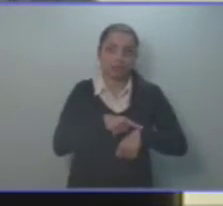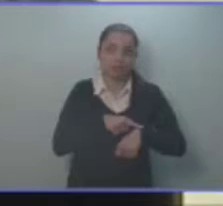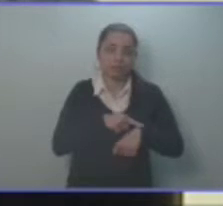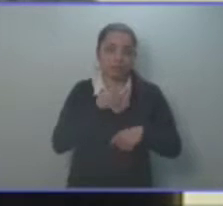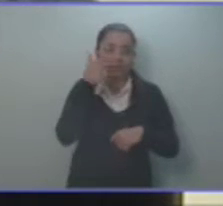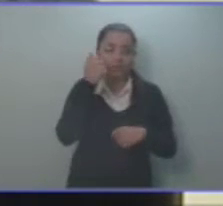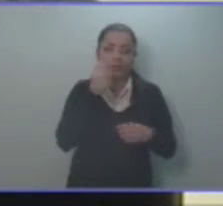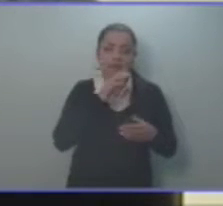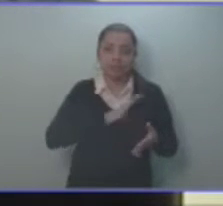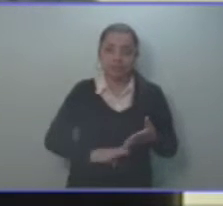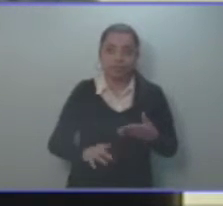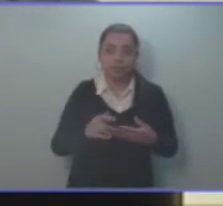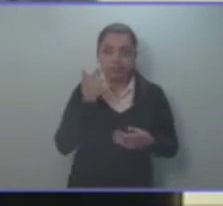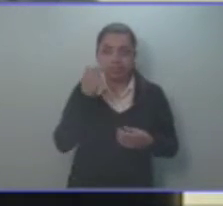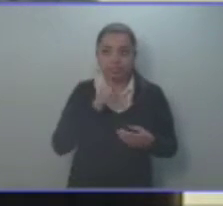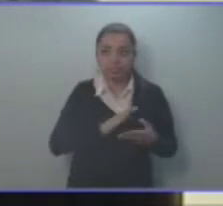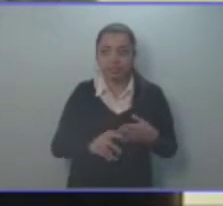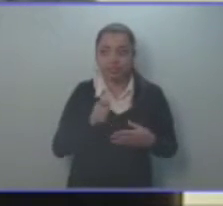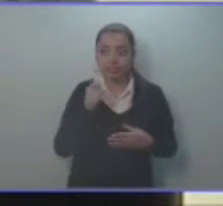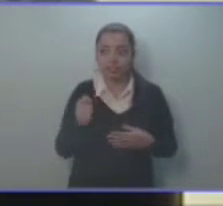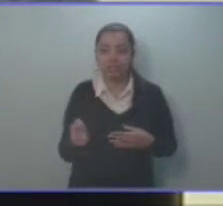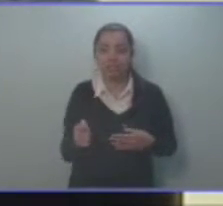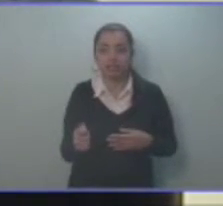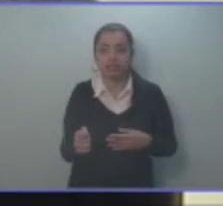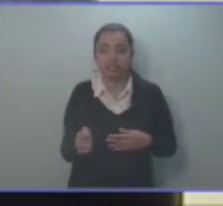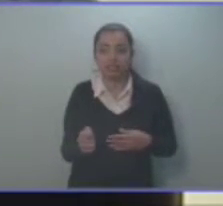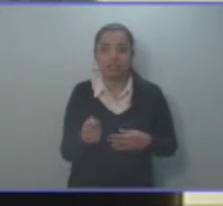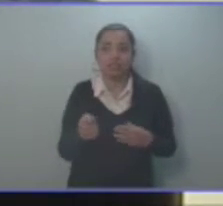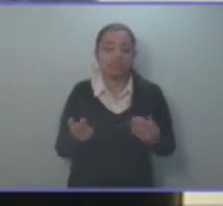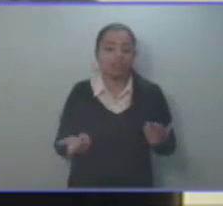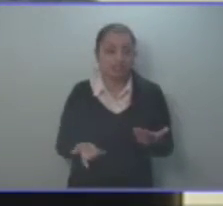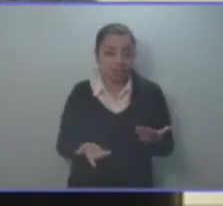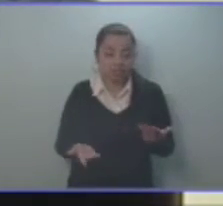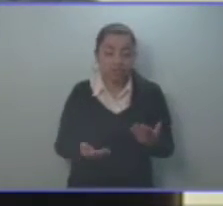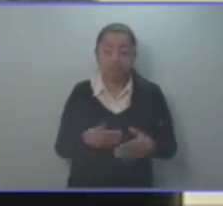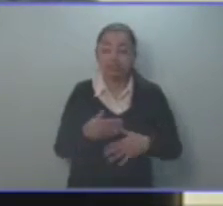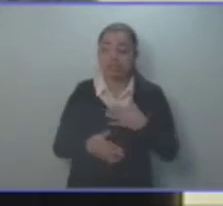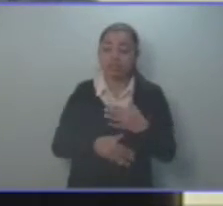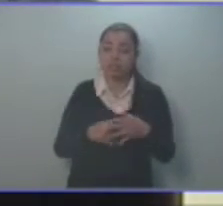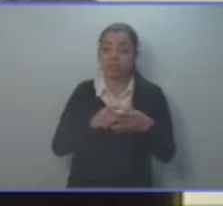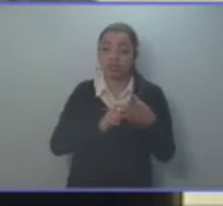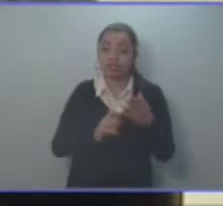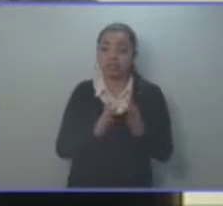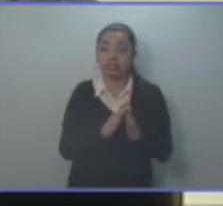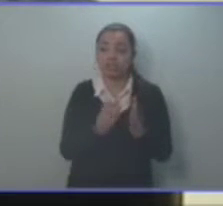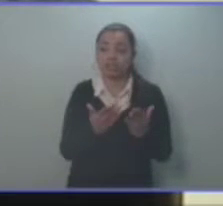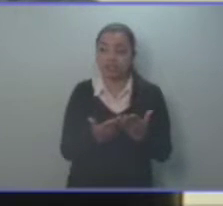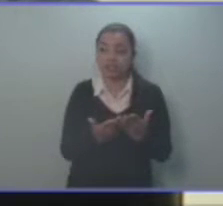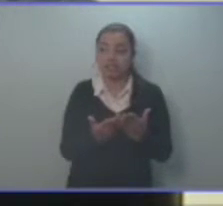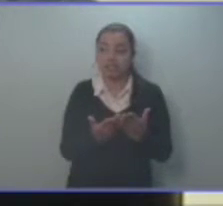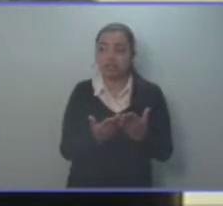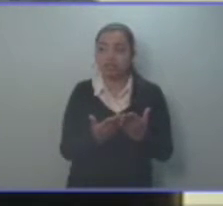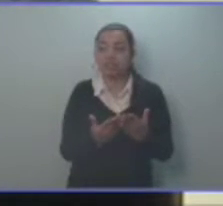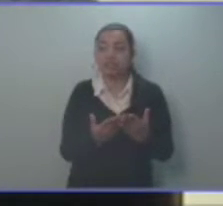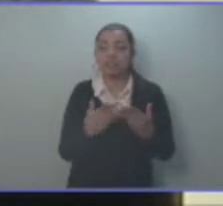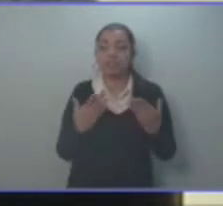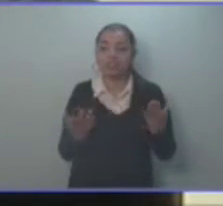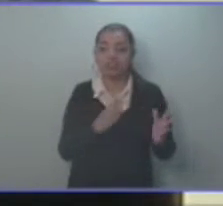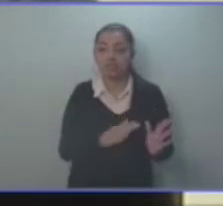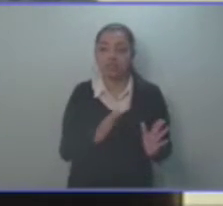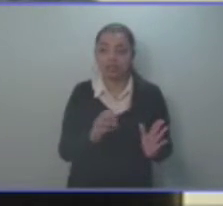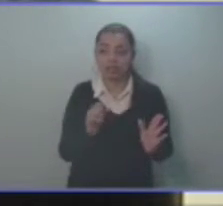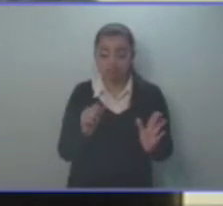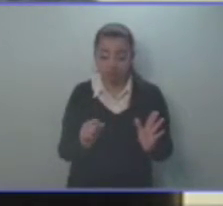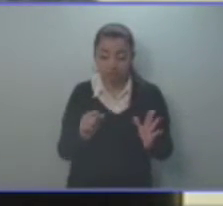el pago de las compensaciones correspondientes. Por tanto, en uso de sus facultades constitucionales y iniciativas de los diputados, decreta la